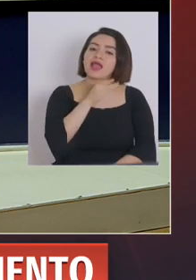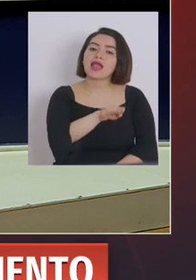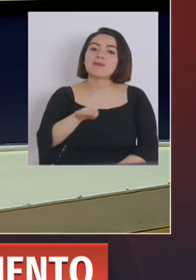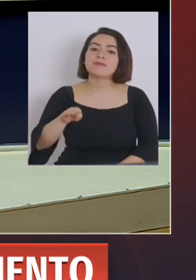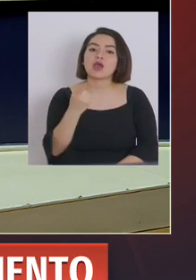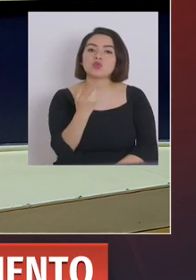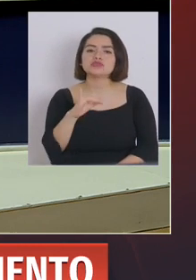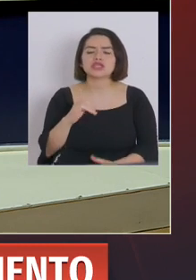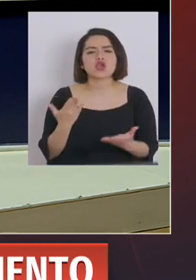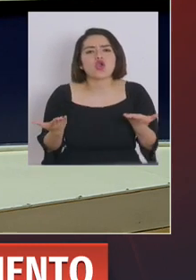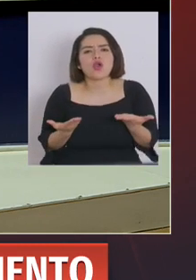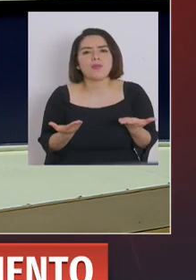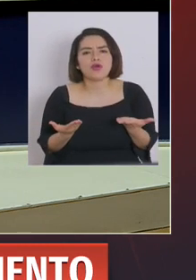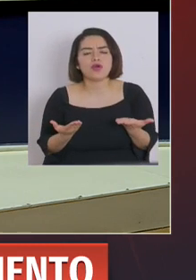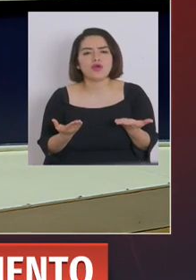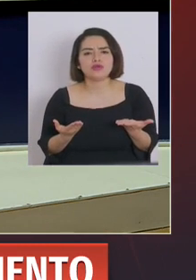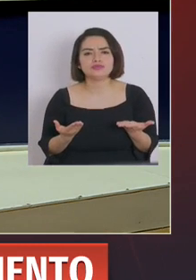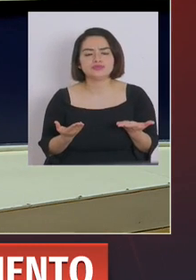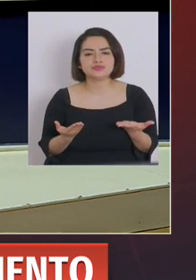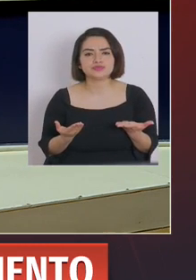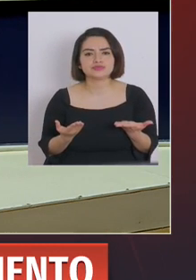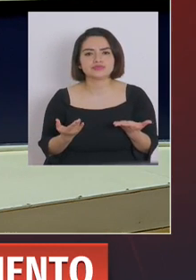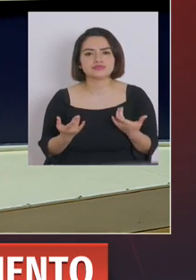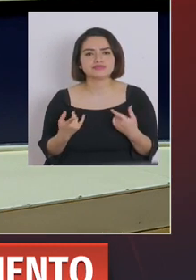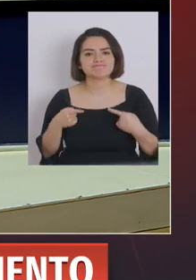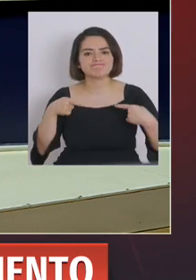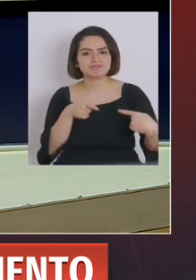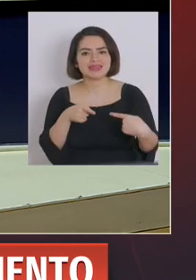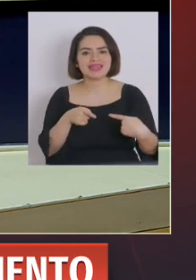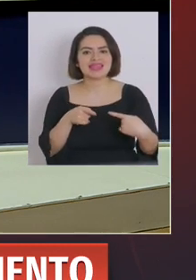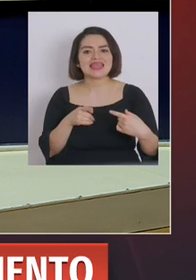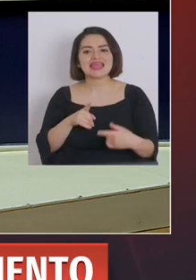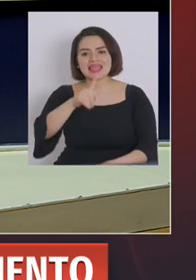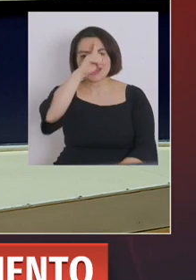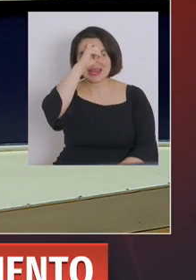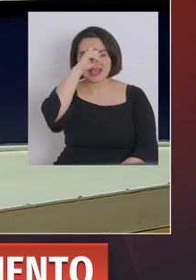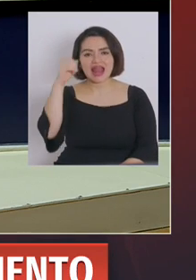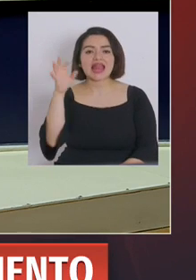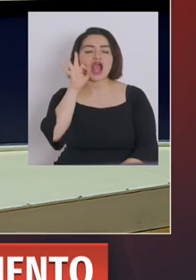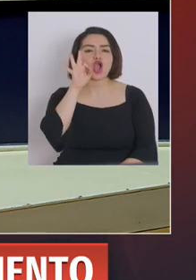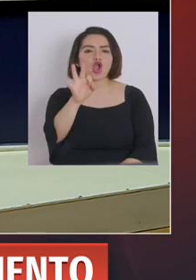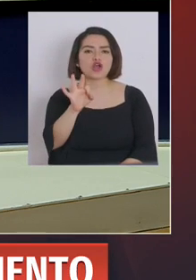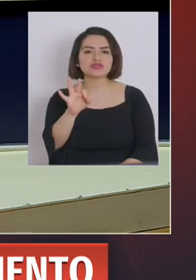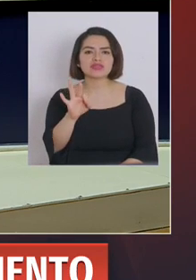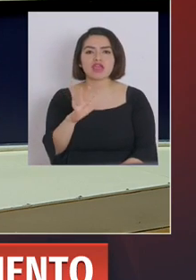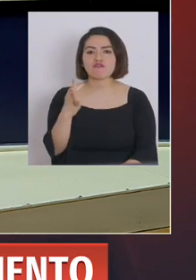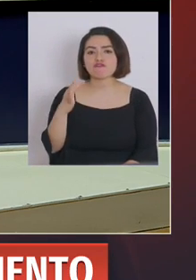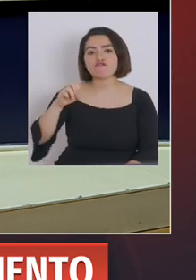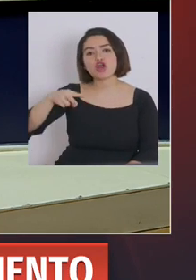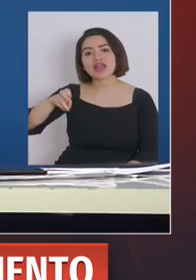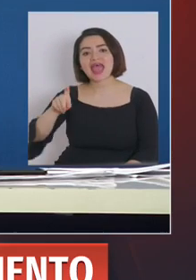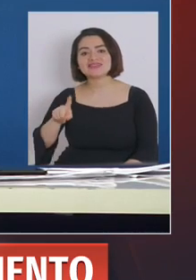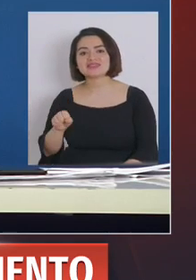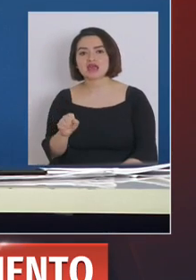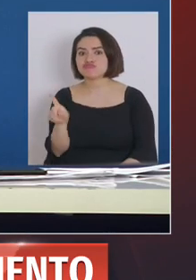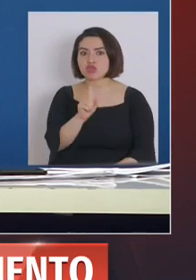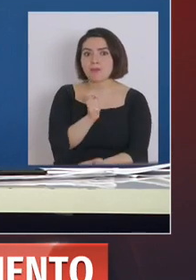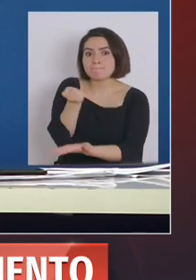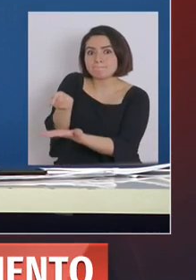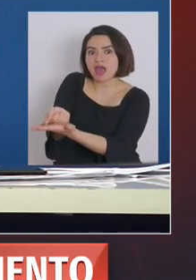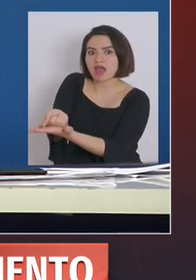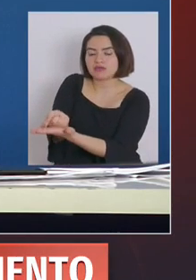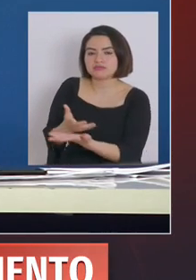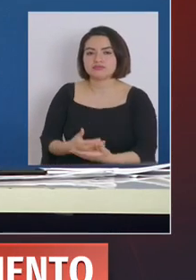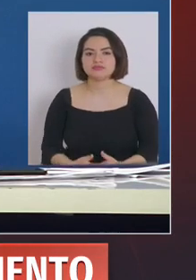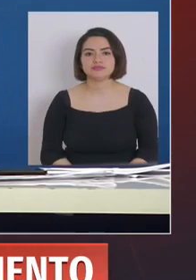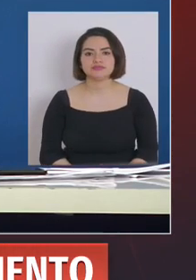¿cómo eso conflictúa con esta pelea que tiene Clínica de las Condes con FONASA por prestaciones no pagadas? Bueno, en